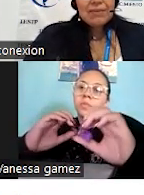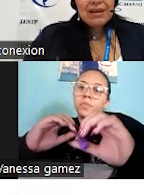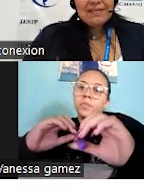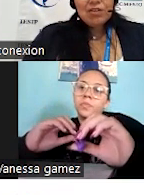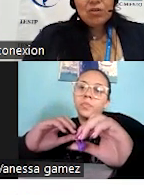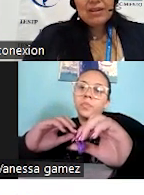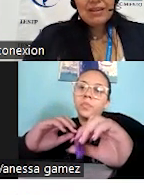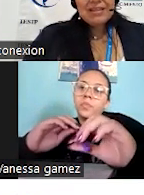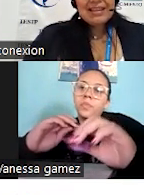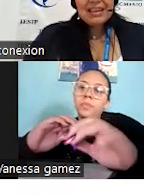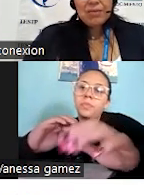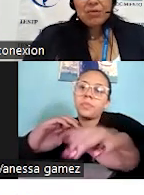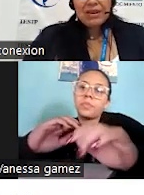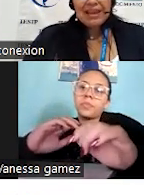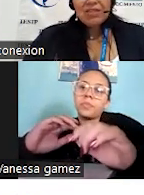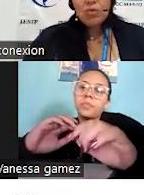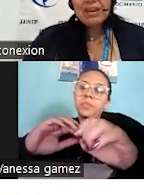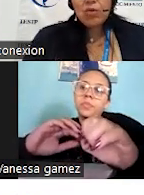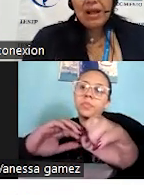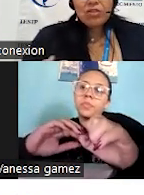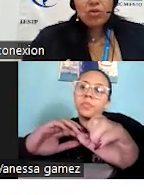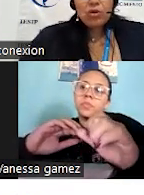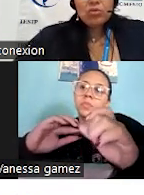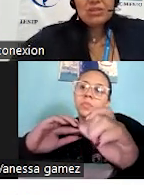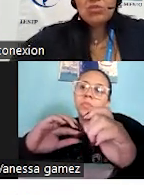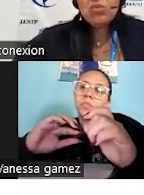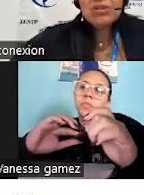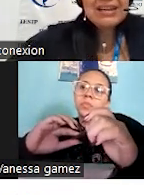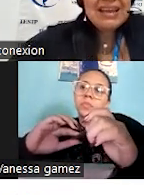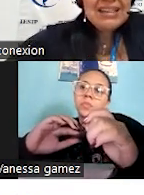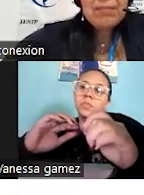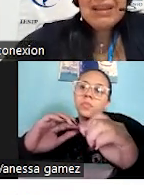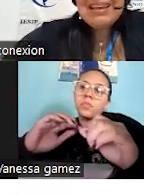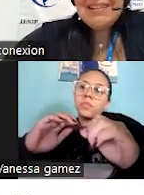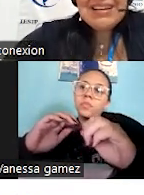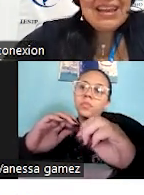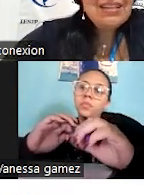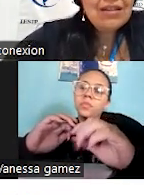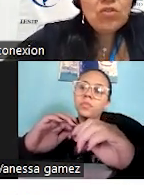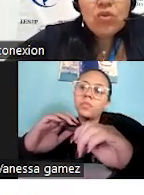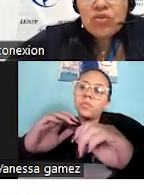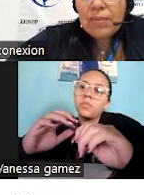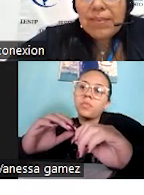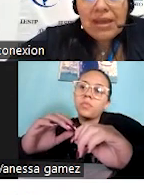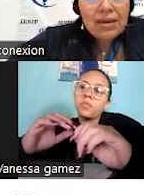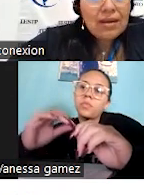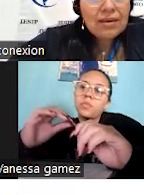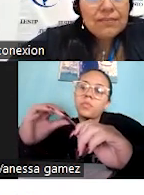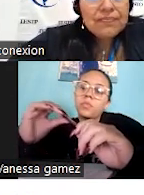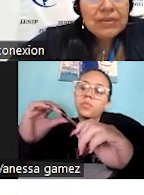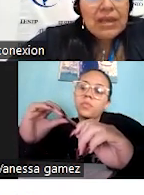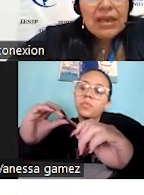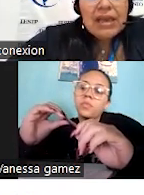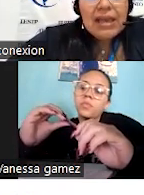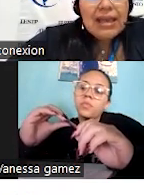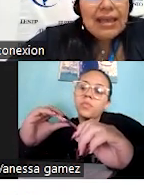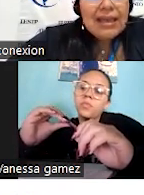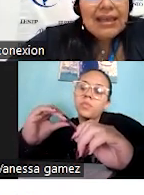Ahí se establece lo que tiene que haber un gran, un grado alto de contacto con el cliente para que ese cliente no se pierda.